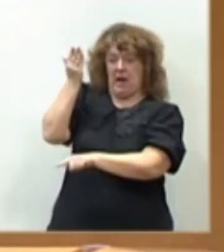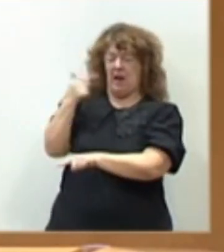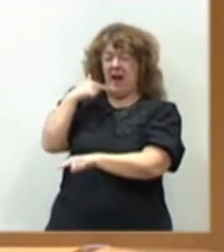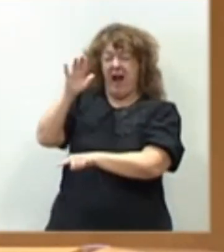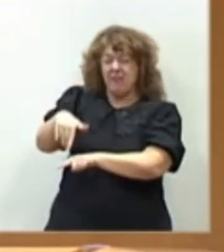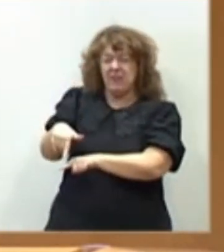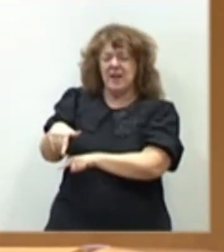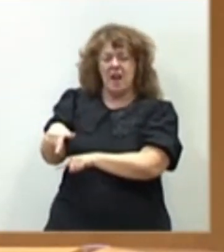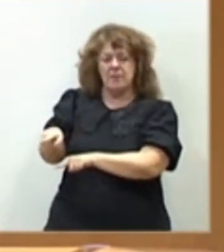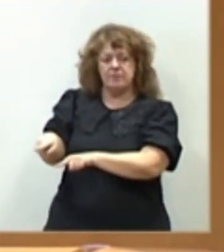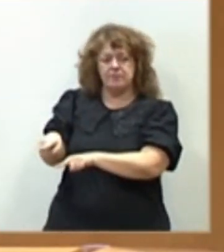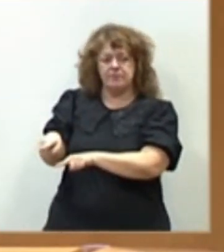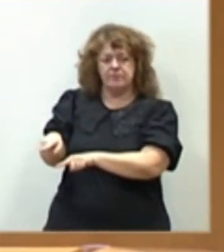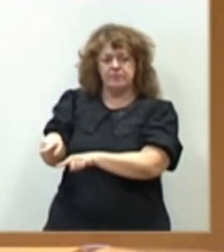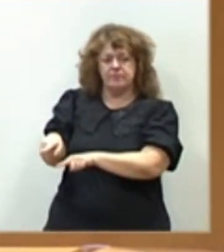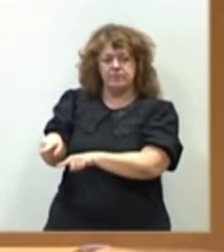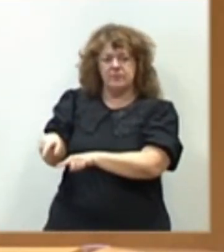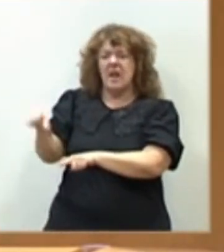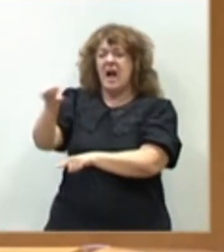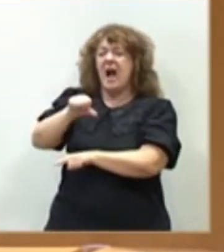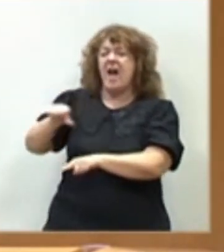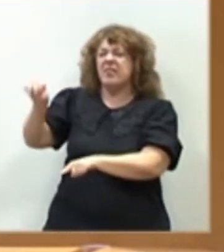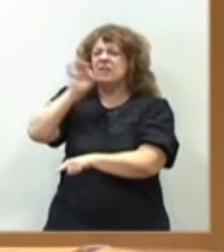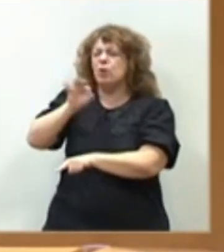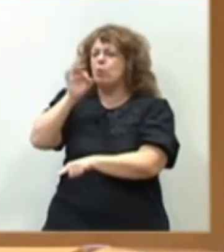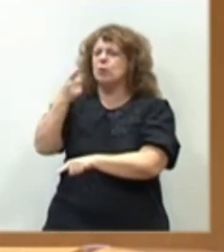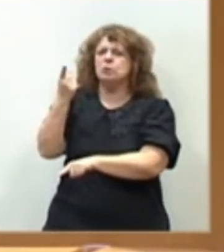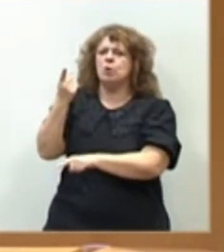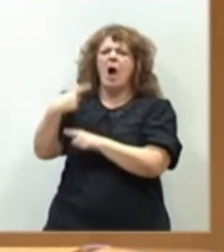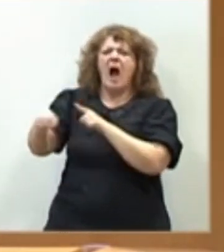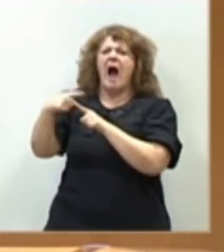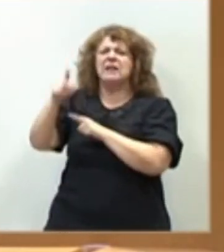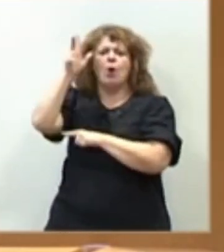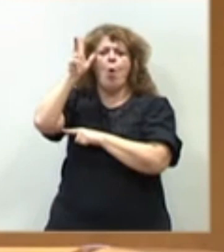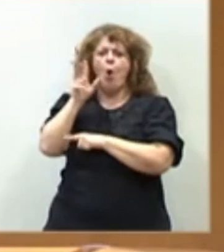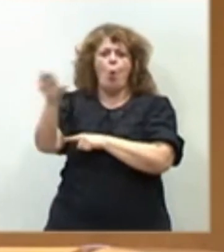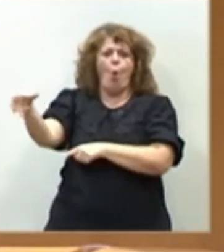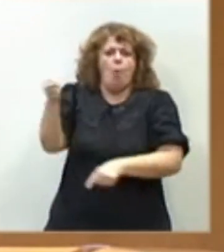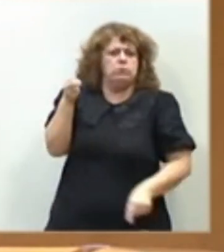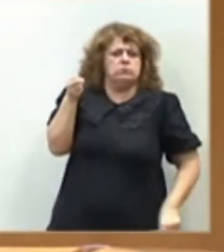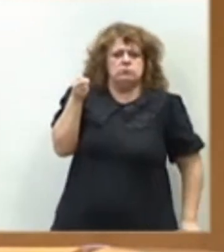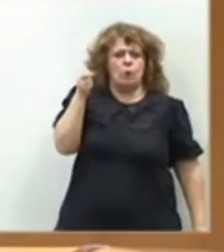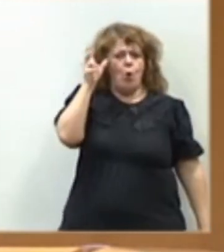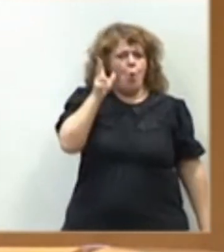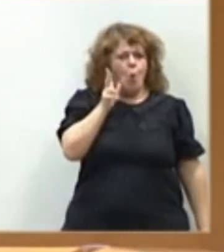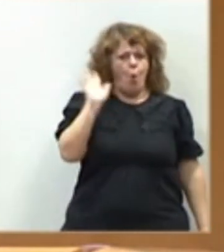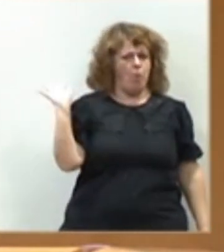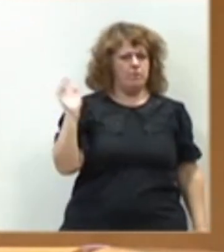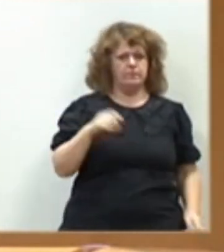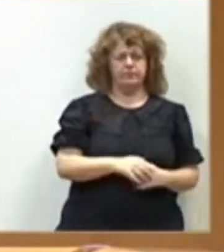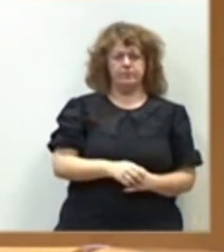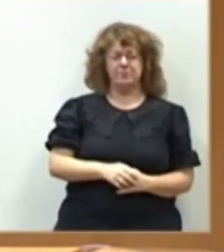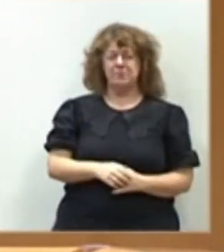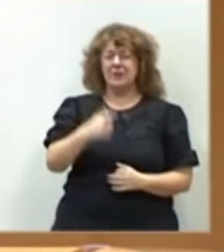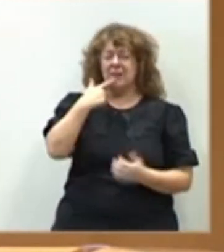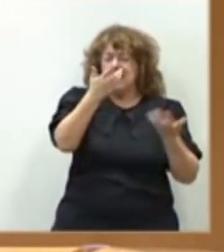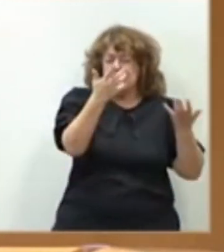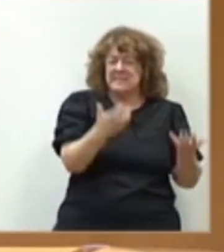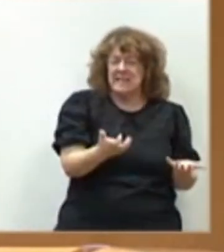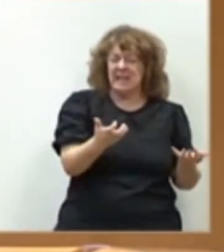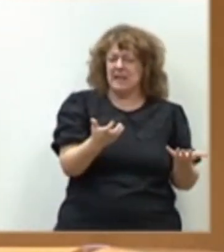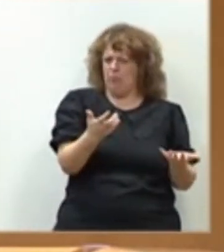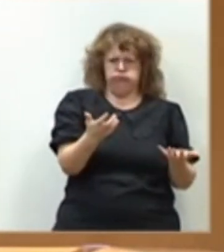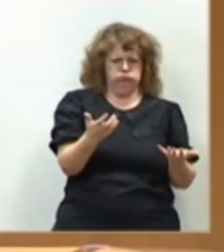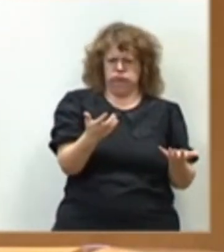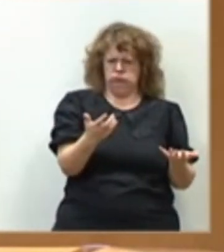al aceite de oliva en un artículo de lujo. La sequía, respecto de la gestión de la sequía,